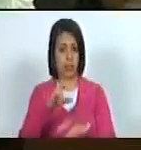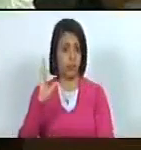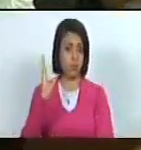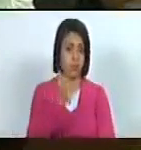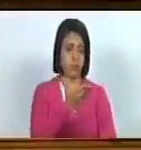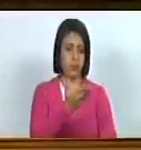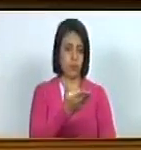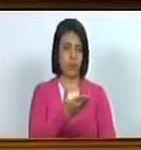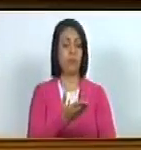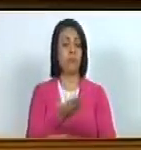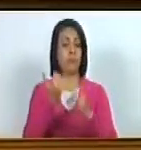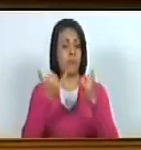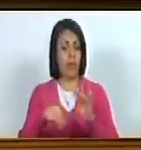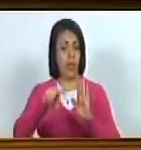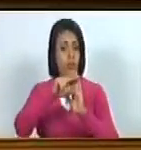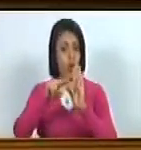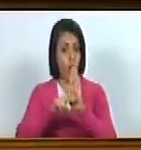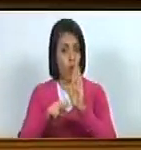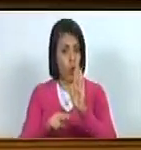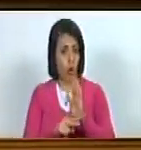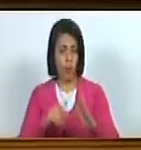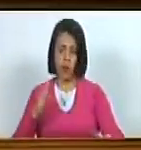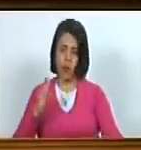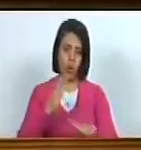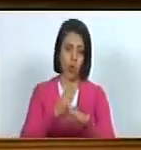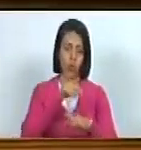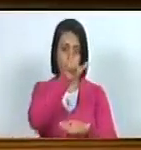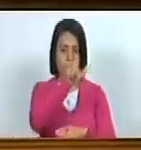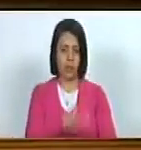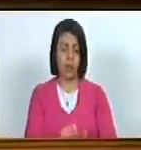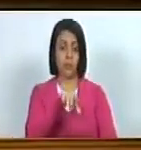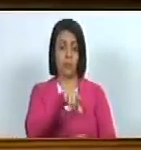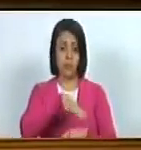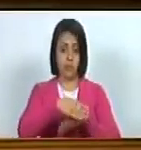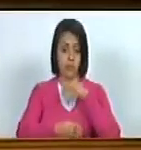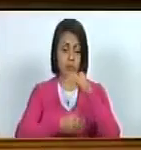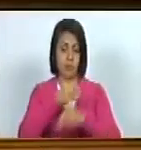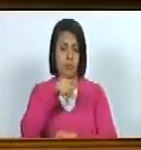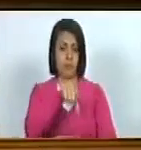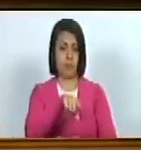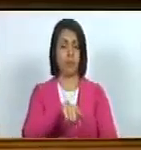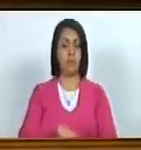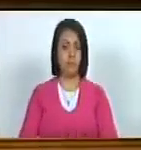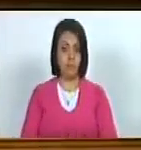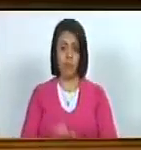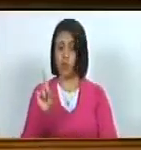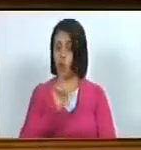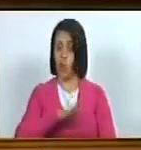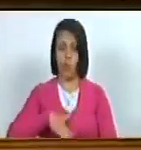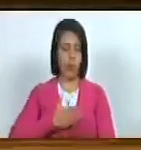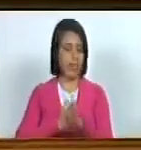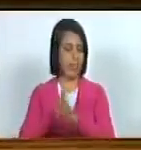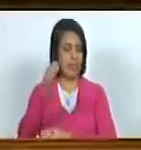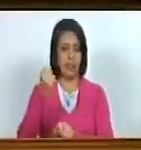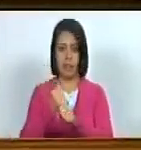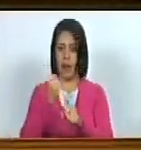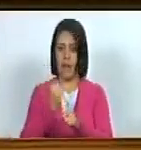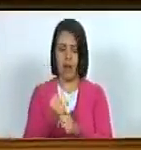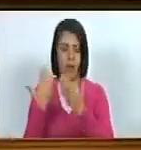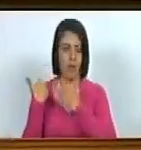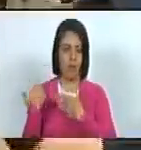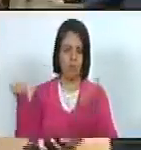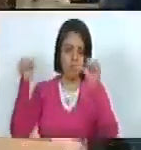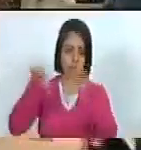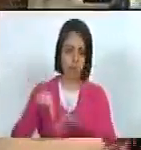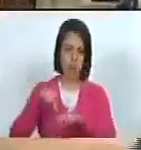que se tomen las medidas cautelares debidas a los efectos de que no pueda seguir haciendo daño